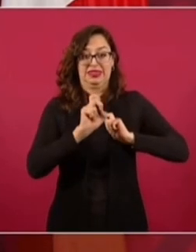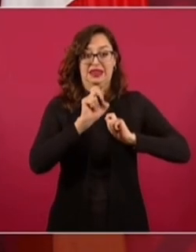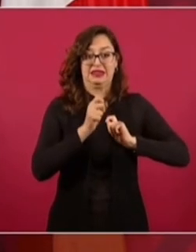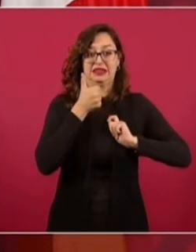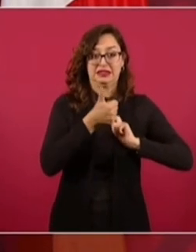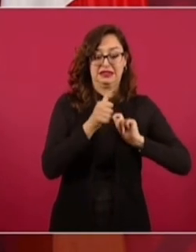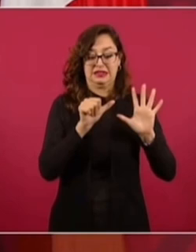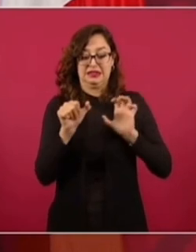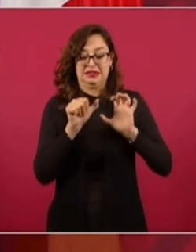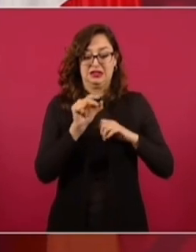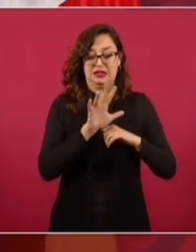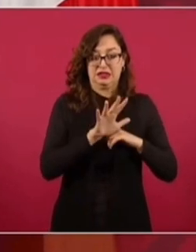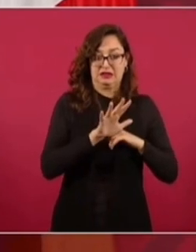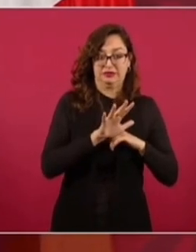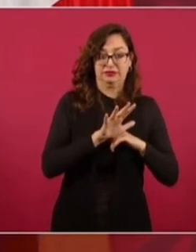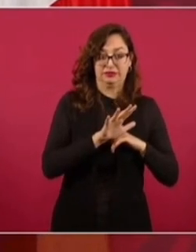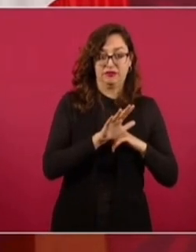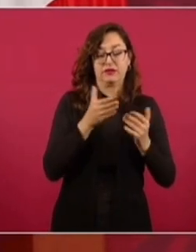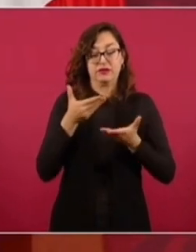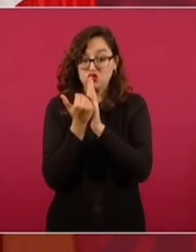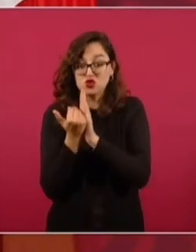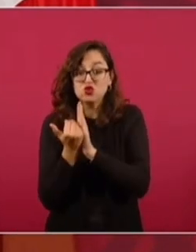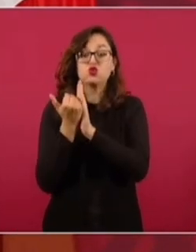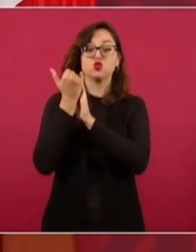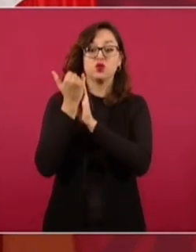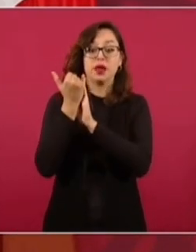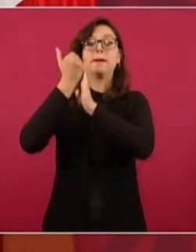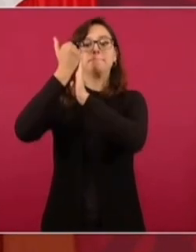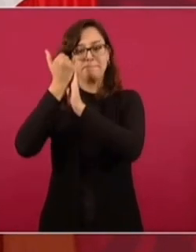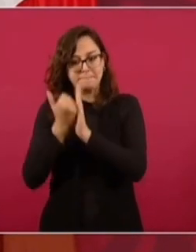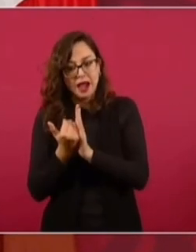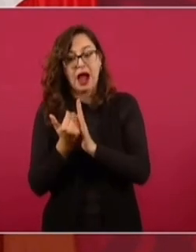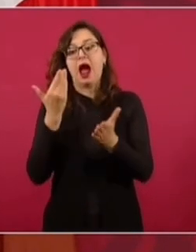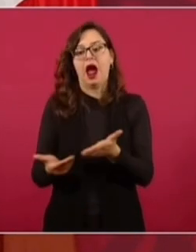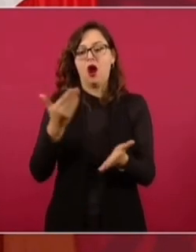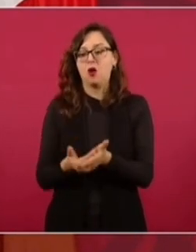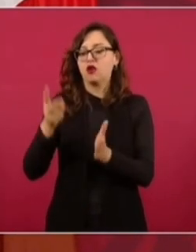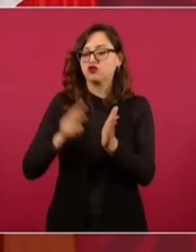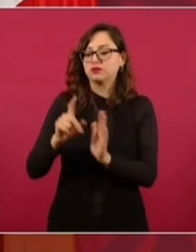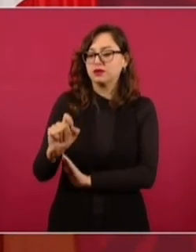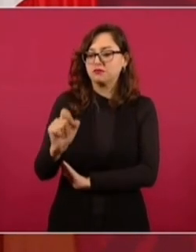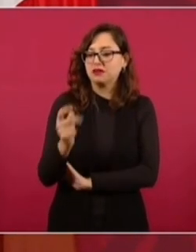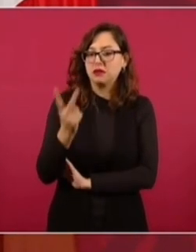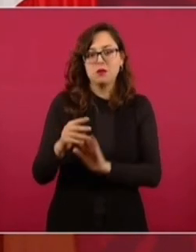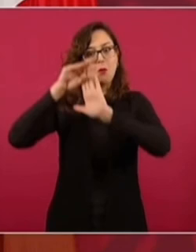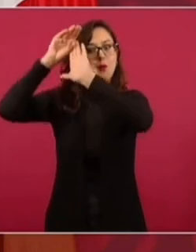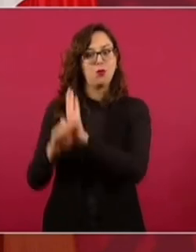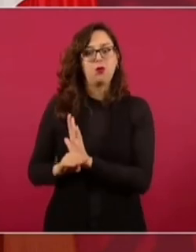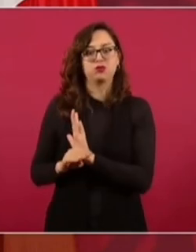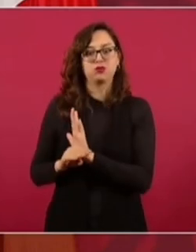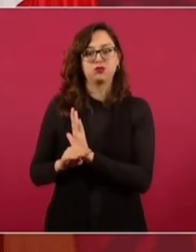36,685, 36,625. Pero lo que llevamos de este año nos indica que vamos,